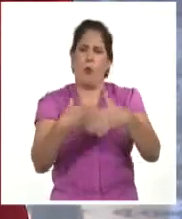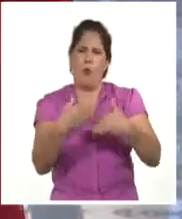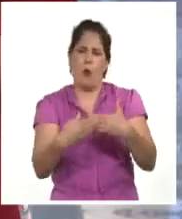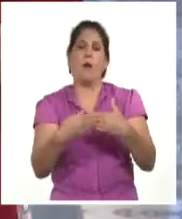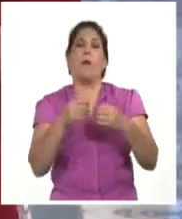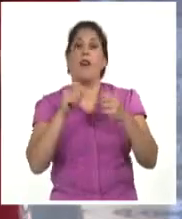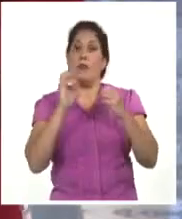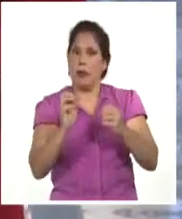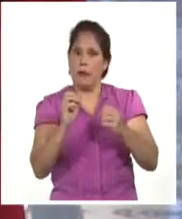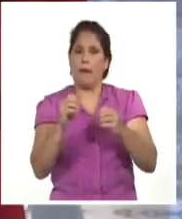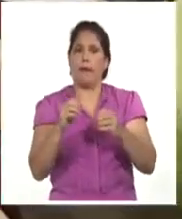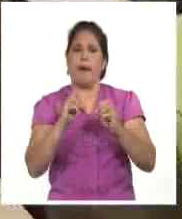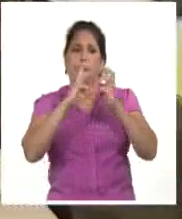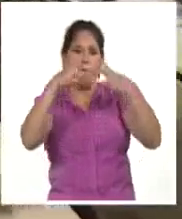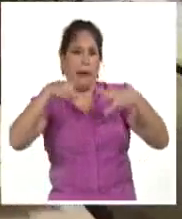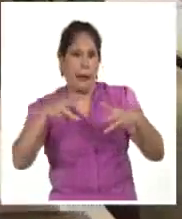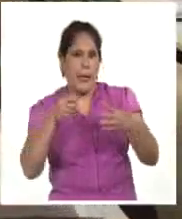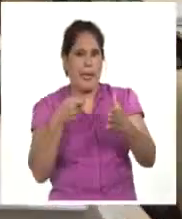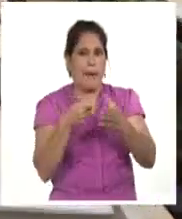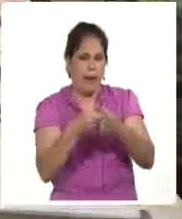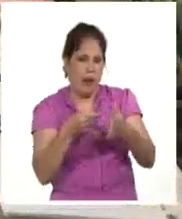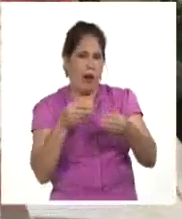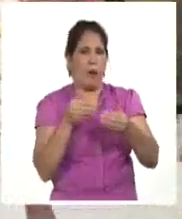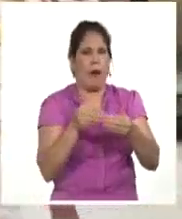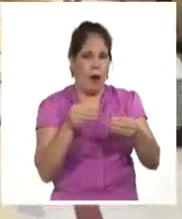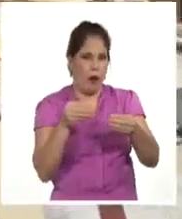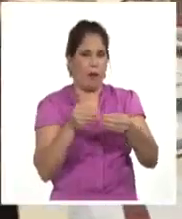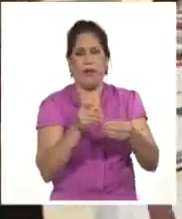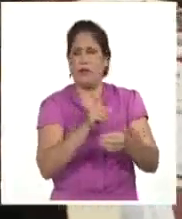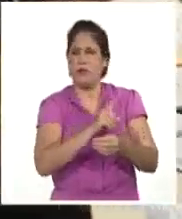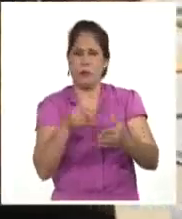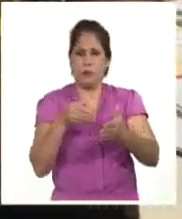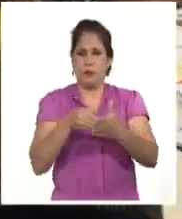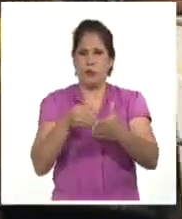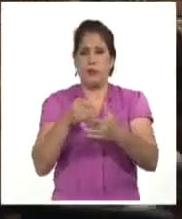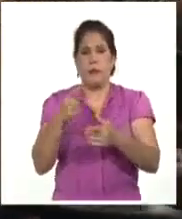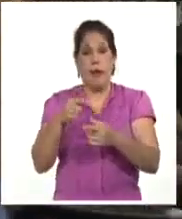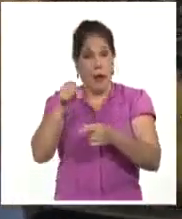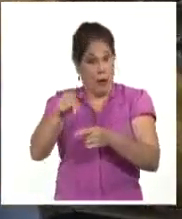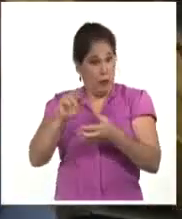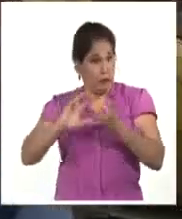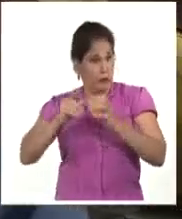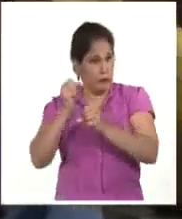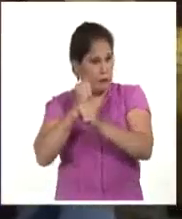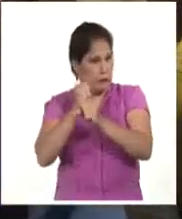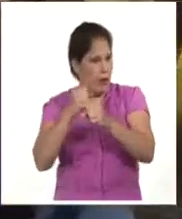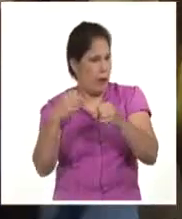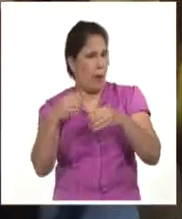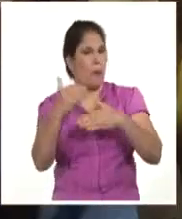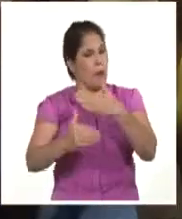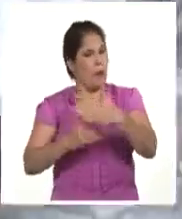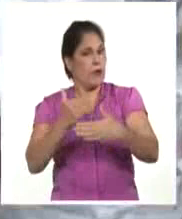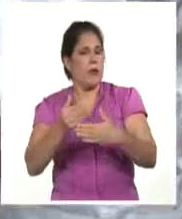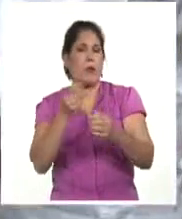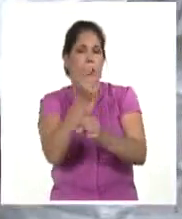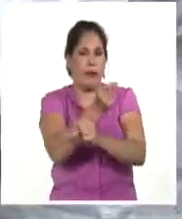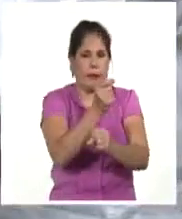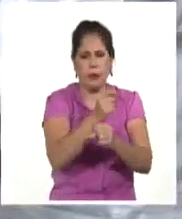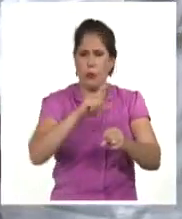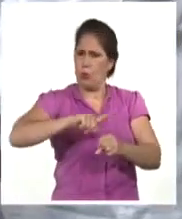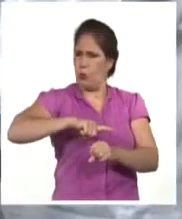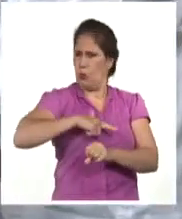continuas de descrédito a la revolución. En esta estrategia se insertan entre otros procesos educativos,